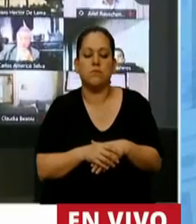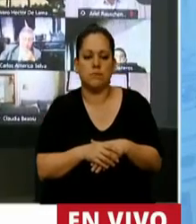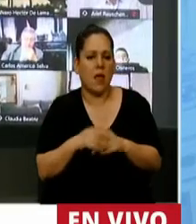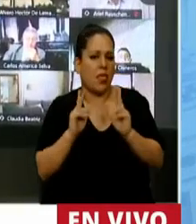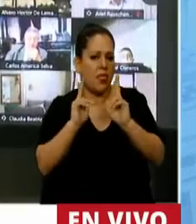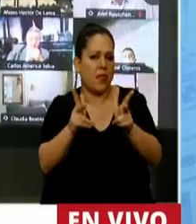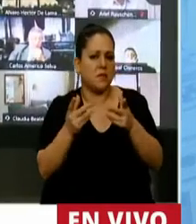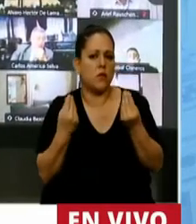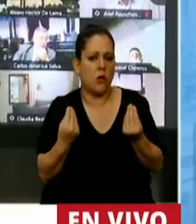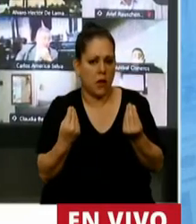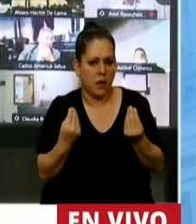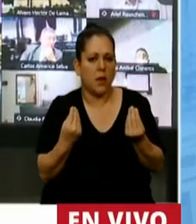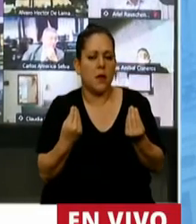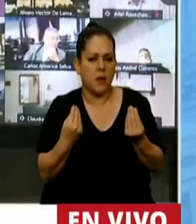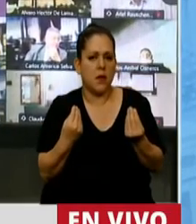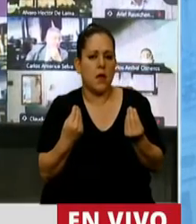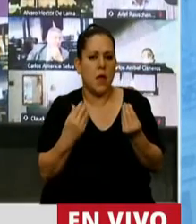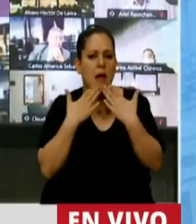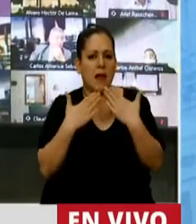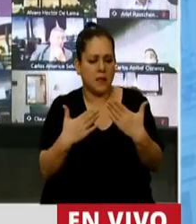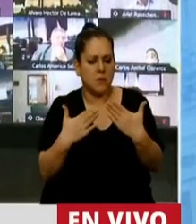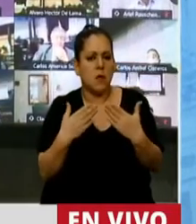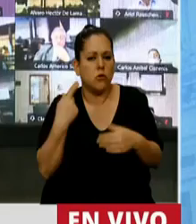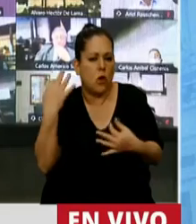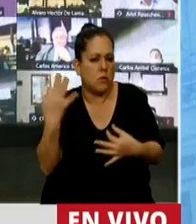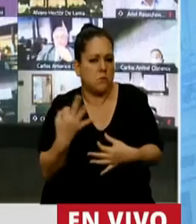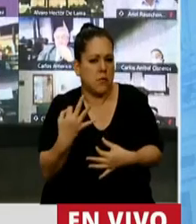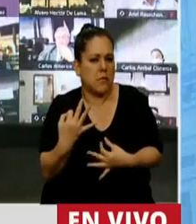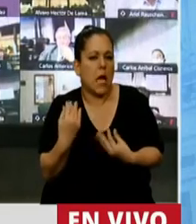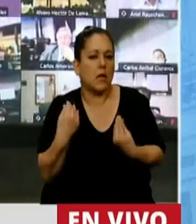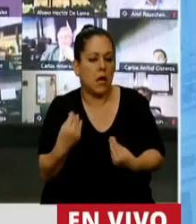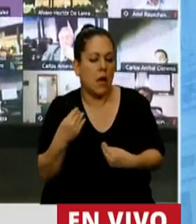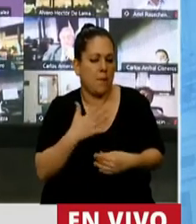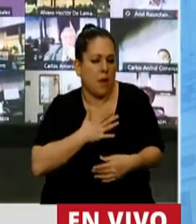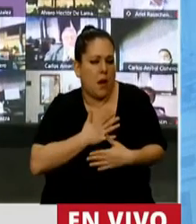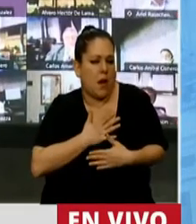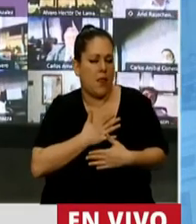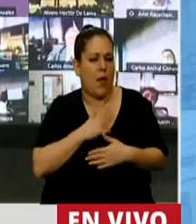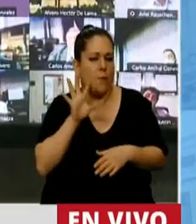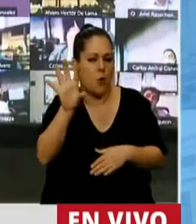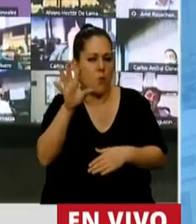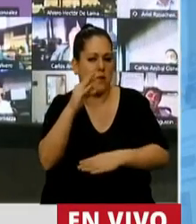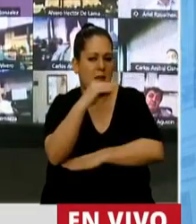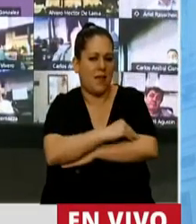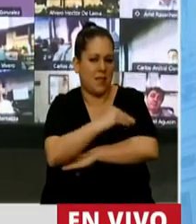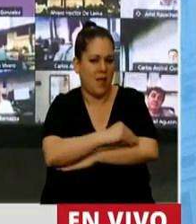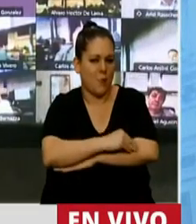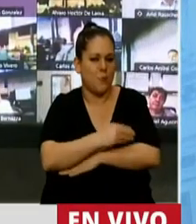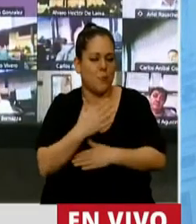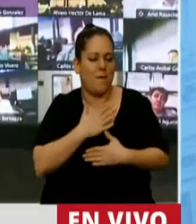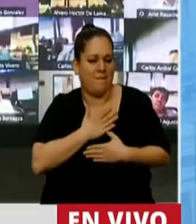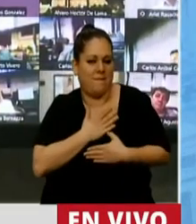diciendo un agradecimiento especial de esta querida provincia de Santa Cruz a nuestro